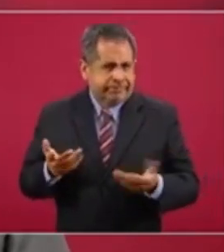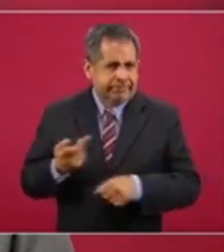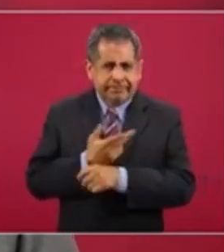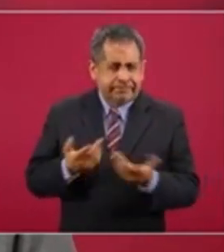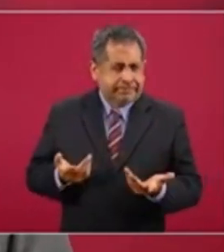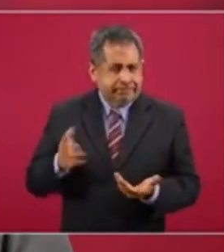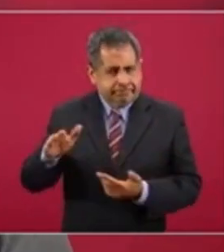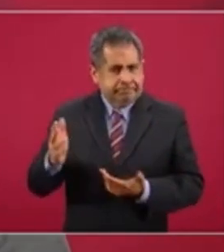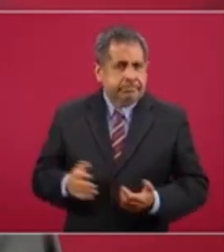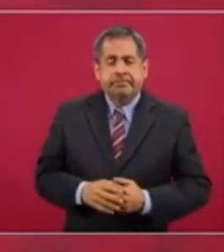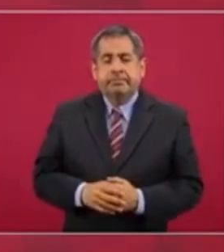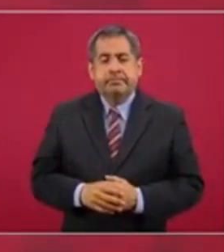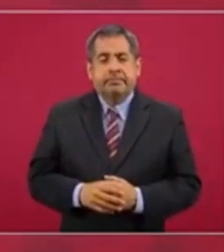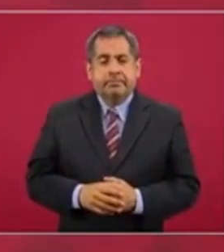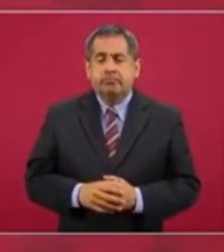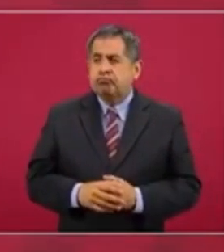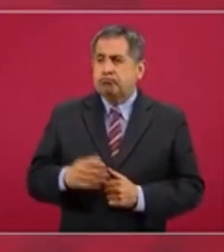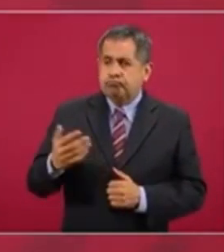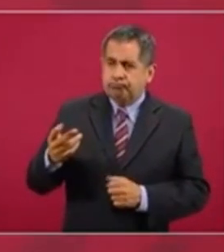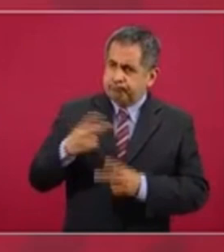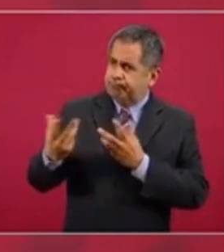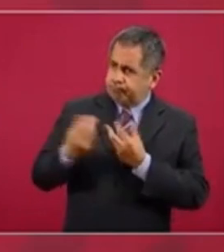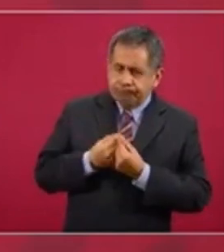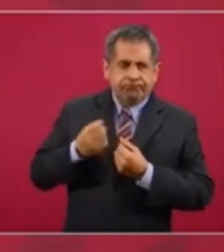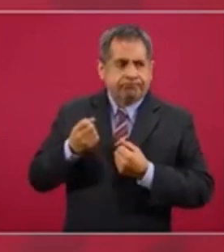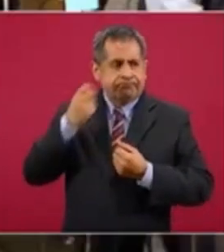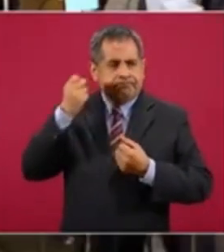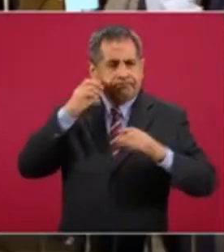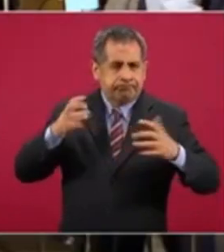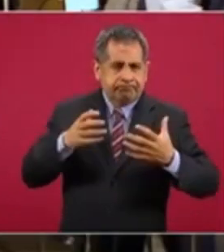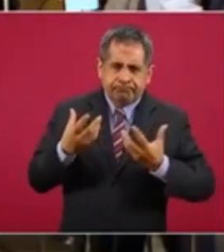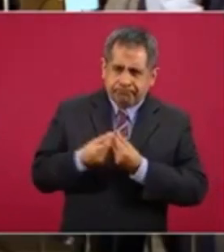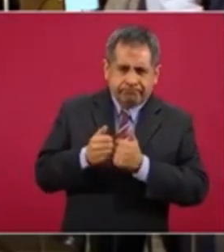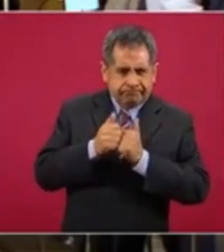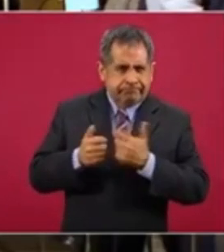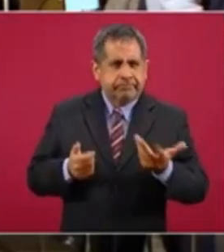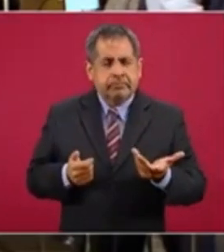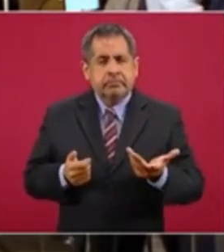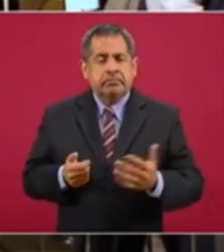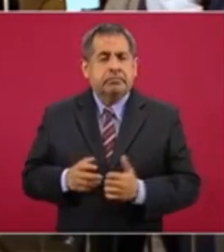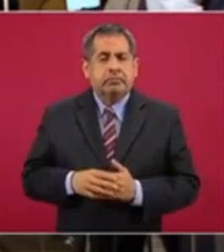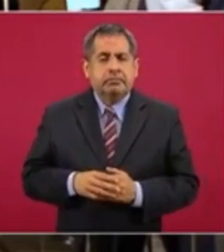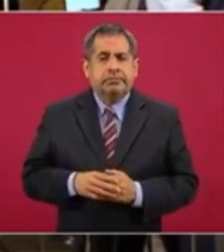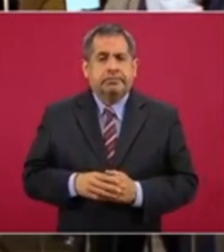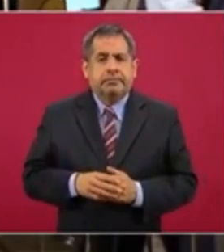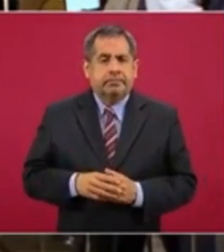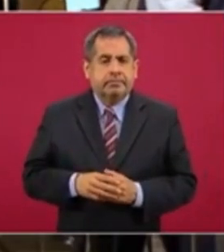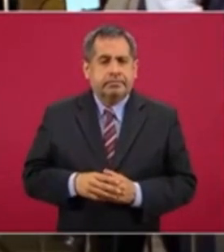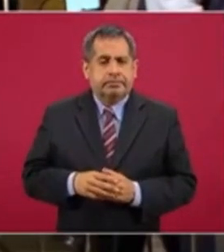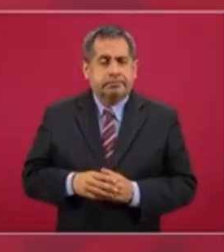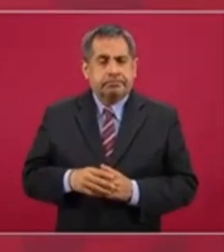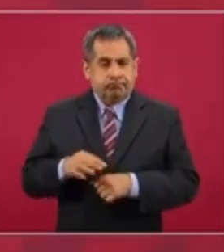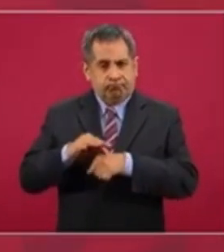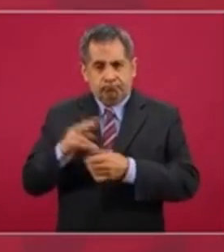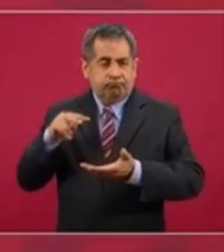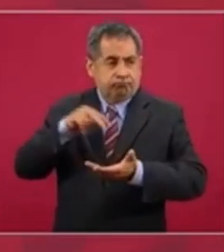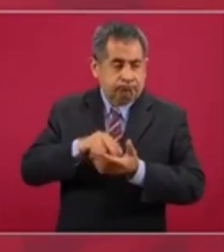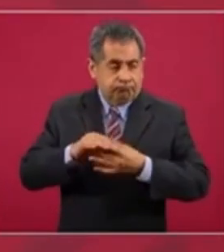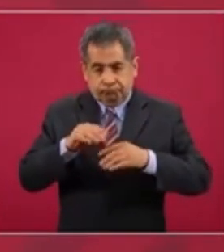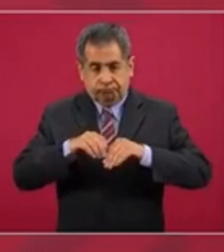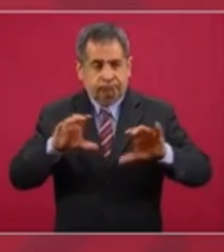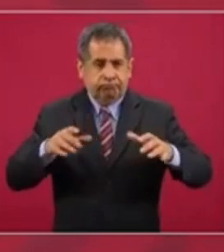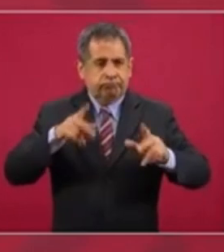está con nosotros de manera más presencial? Yo estoy ahí,